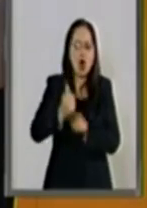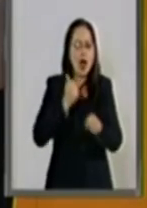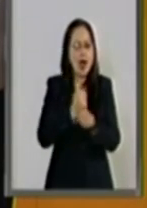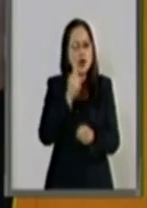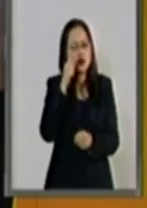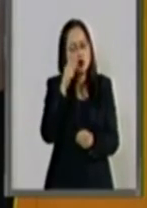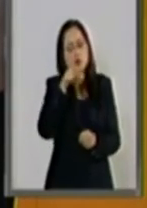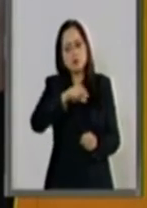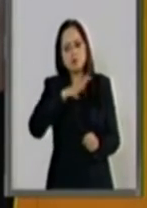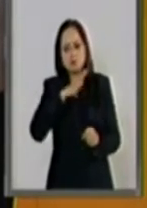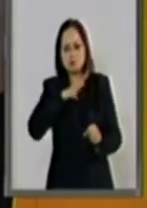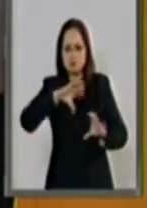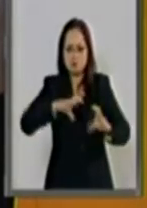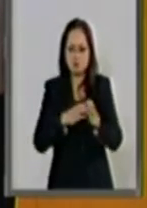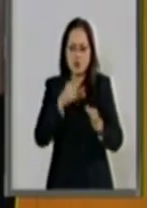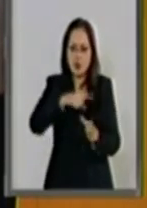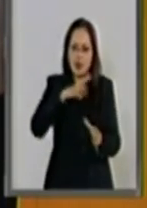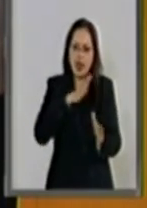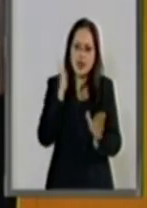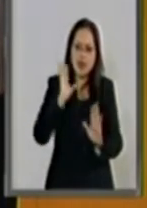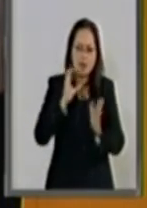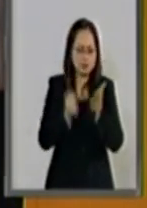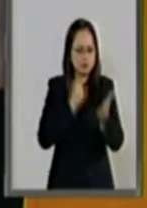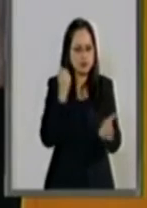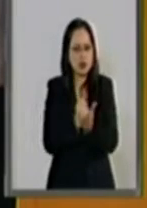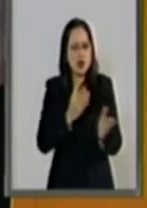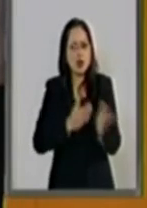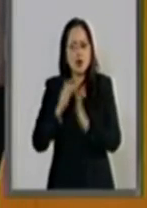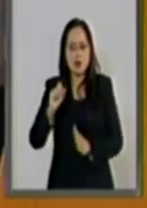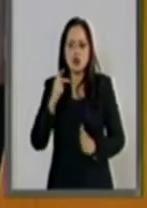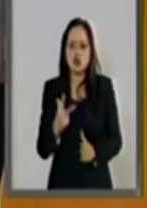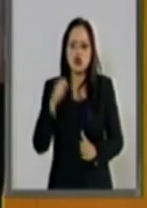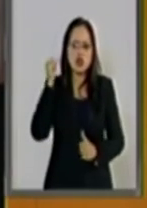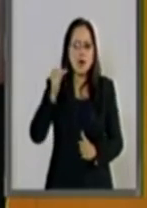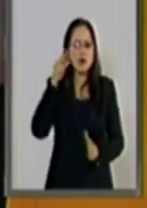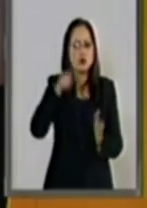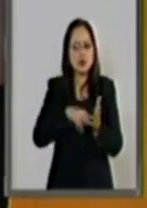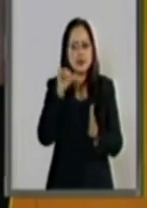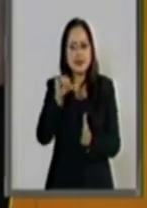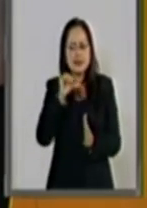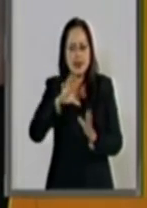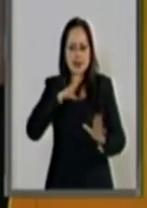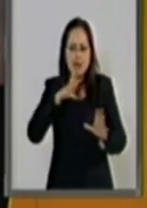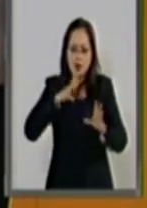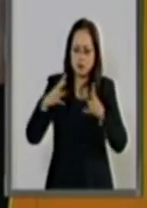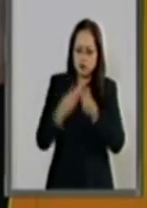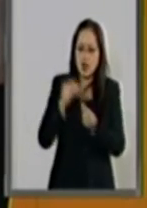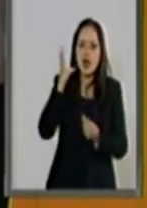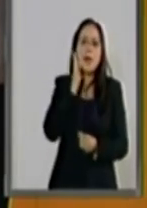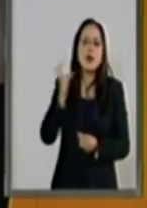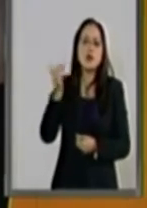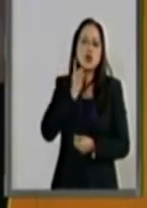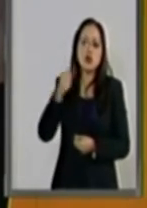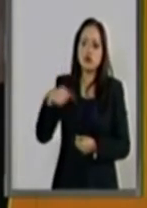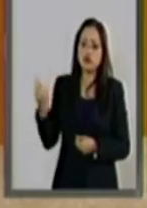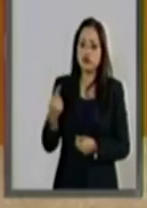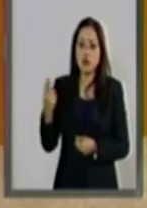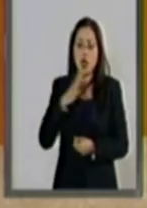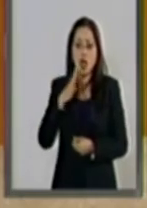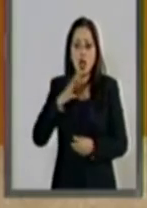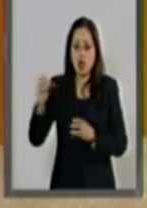y que finalmente, el 28 de abril de 2016 de este año la colegisladora, la Cámara de Diputados